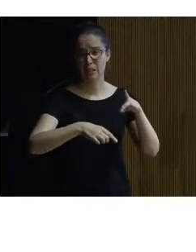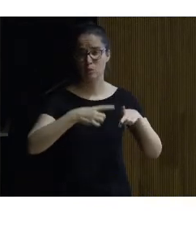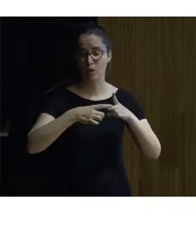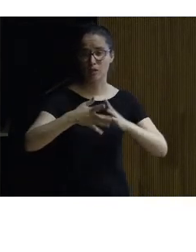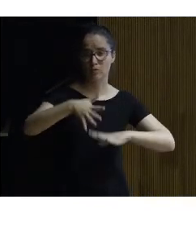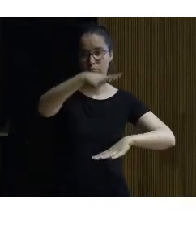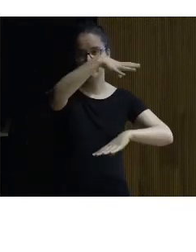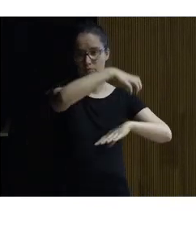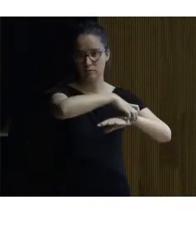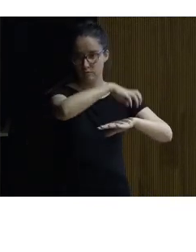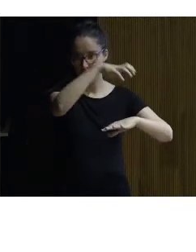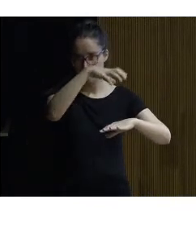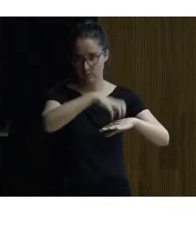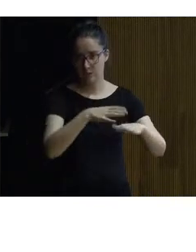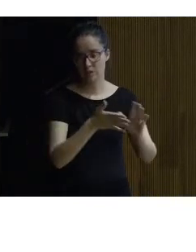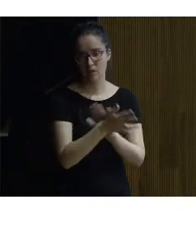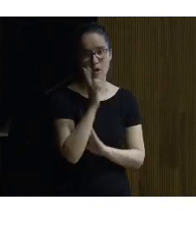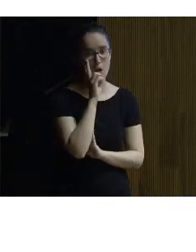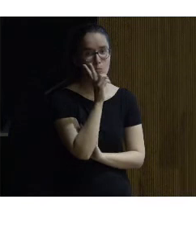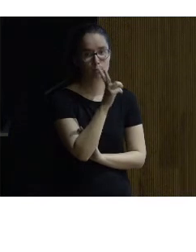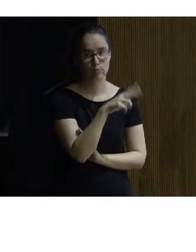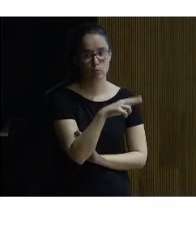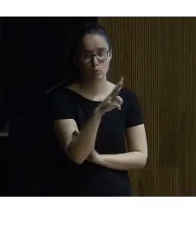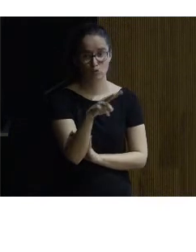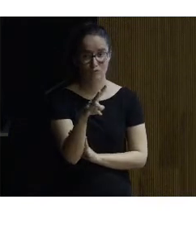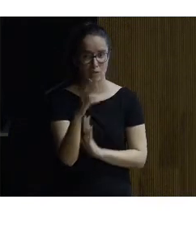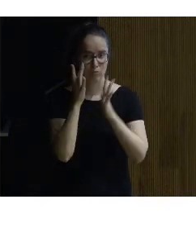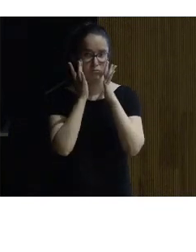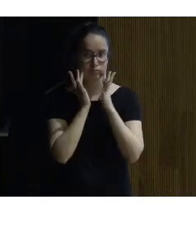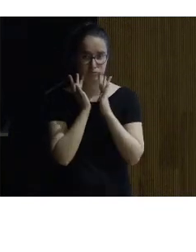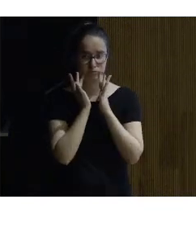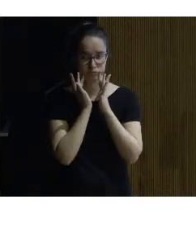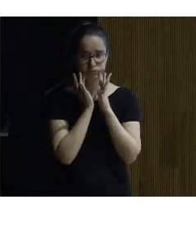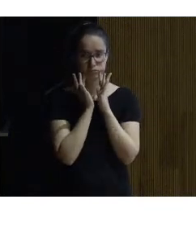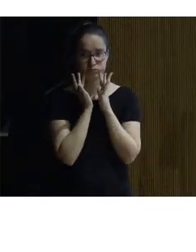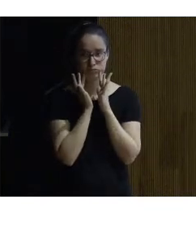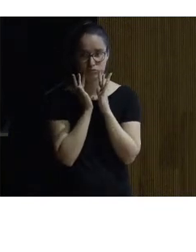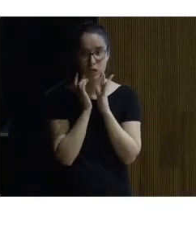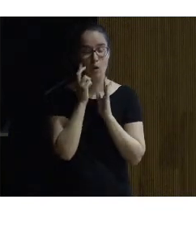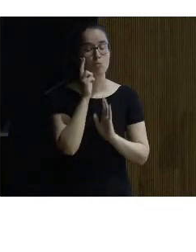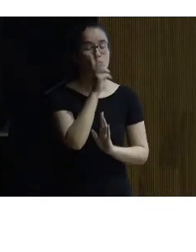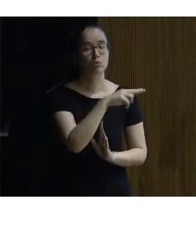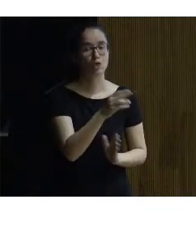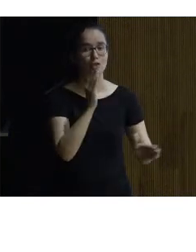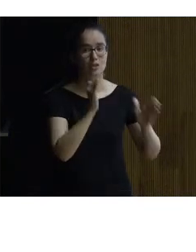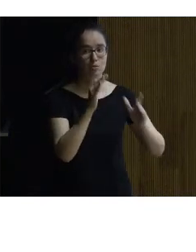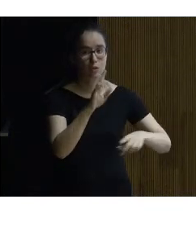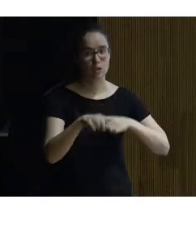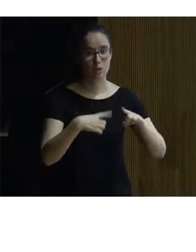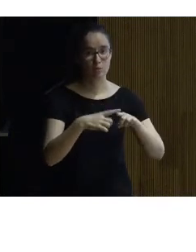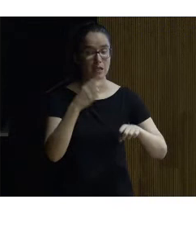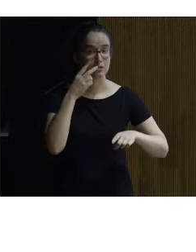corresponden al al al museo propiamente al museo temporal y al museo